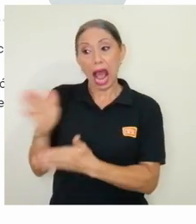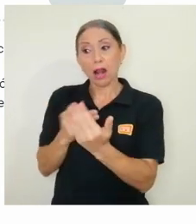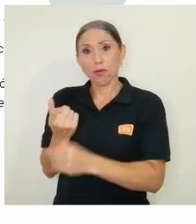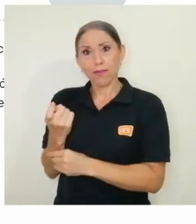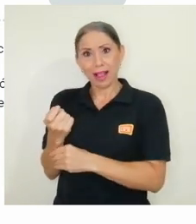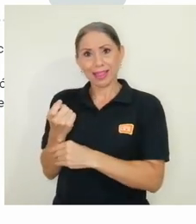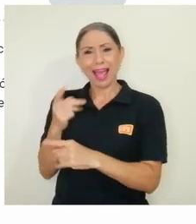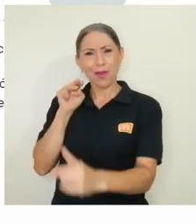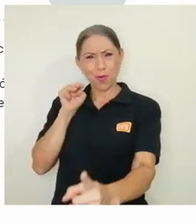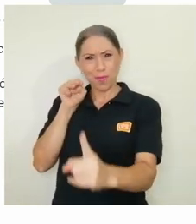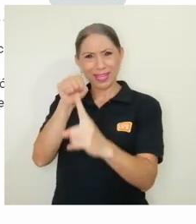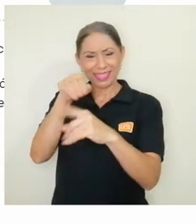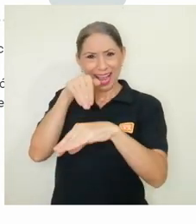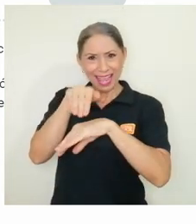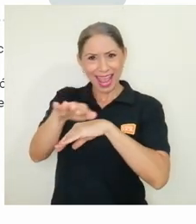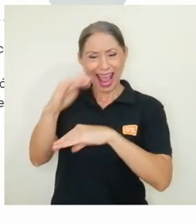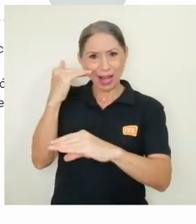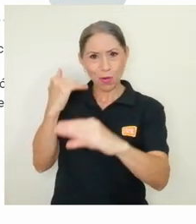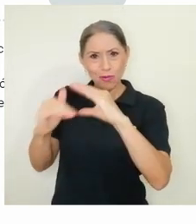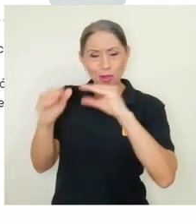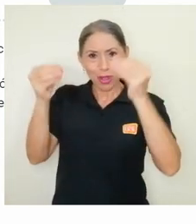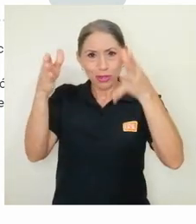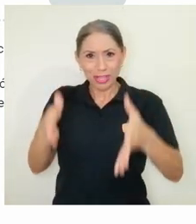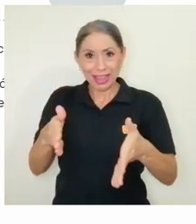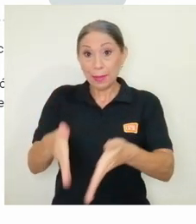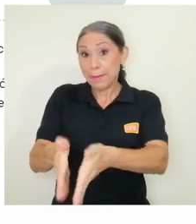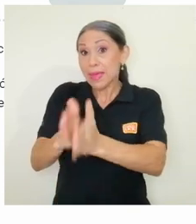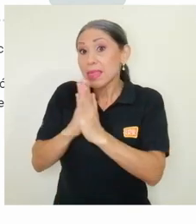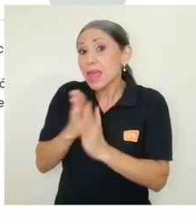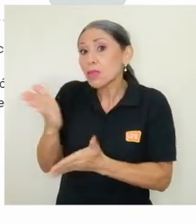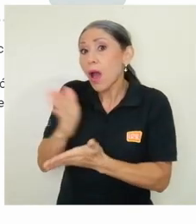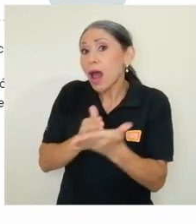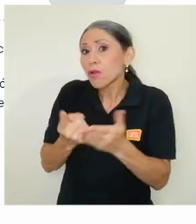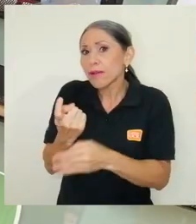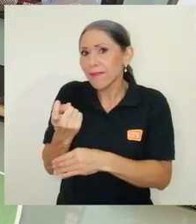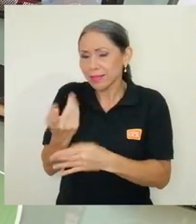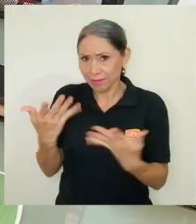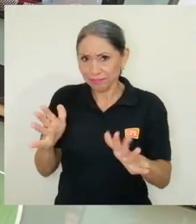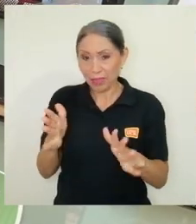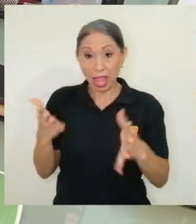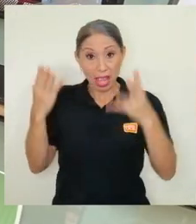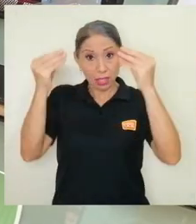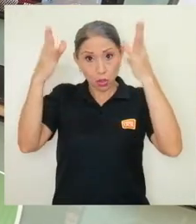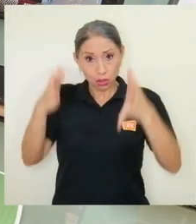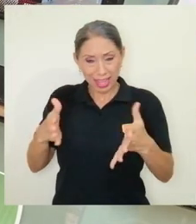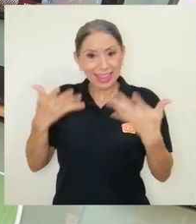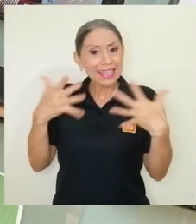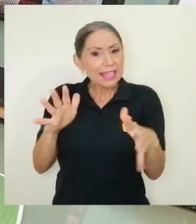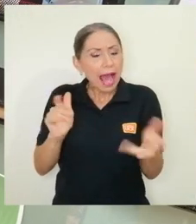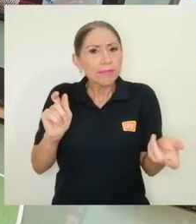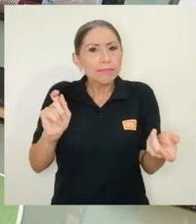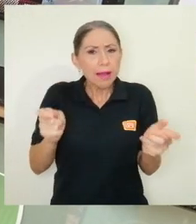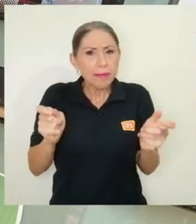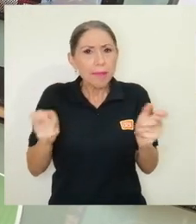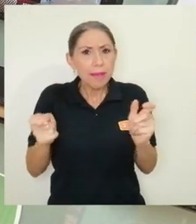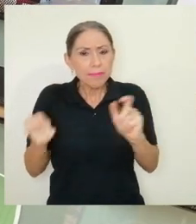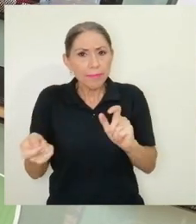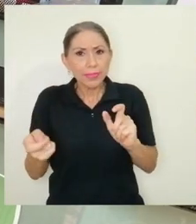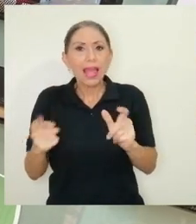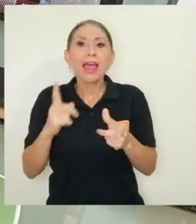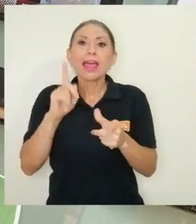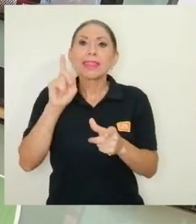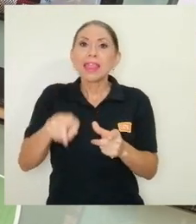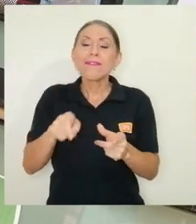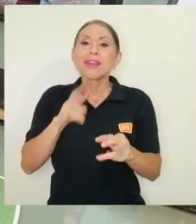se enviará un mensaje al correo institucional del docente solicitando el ajuste. Una vez que el docente haya realizado los cambios,